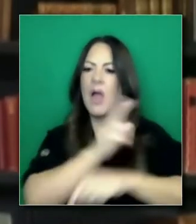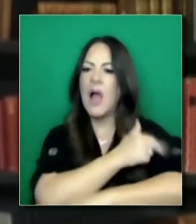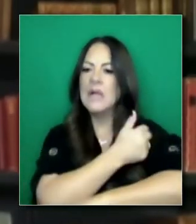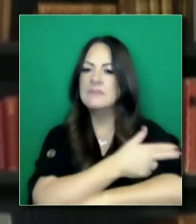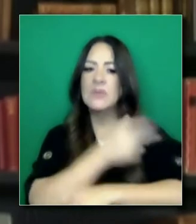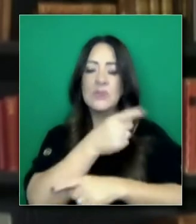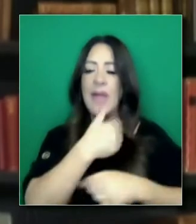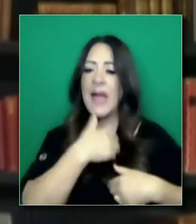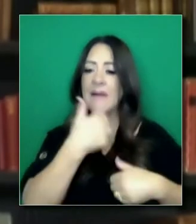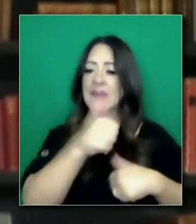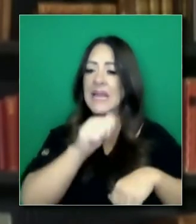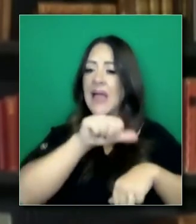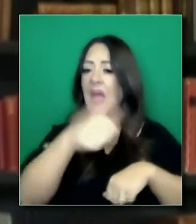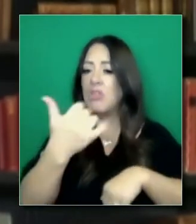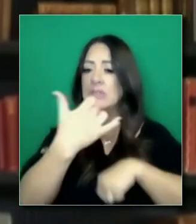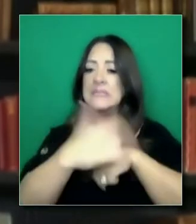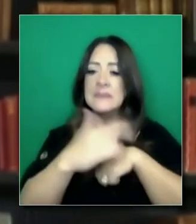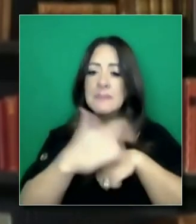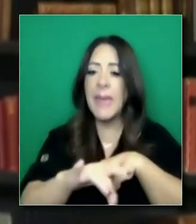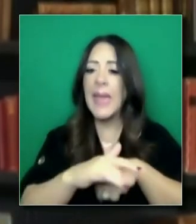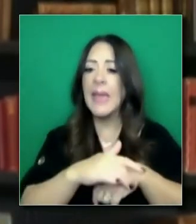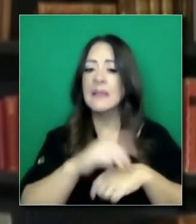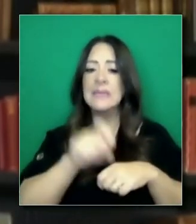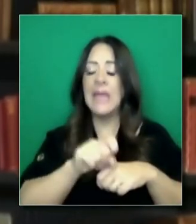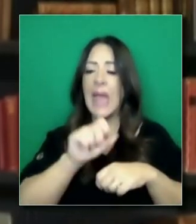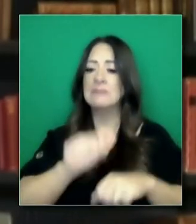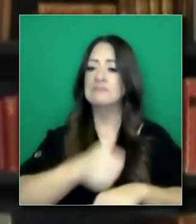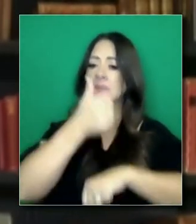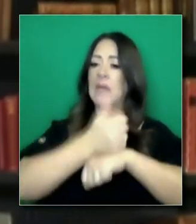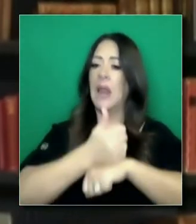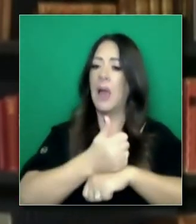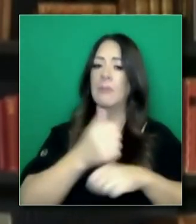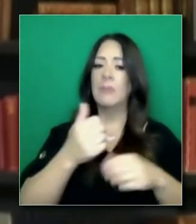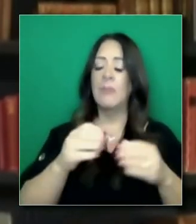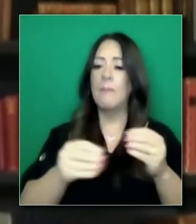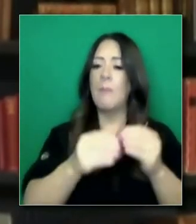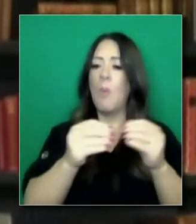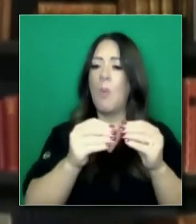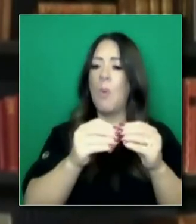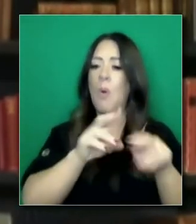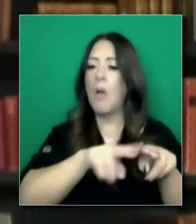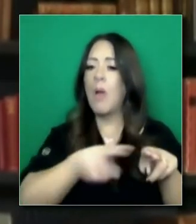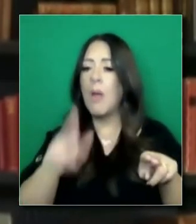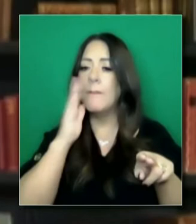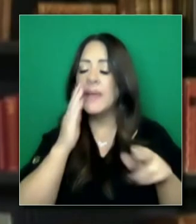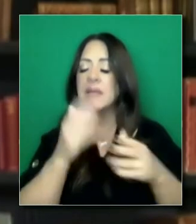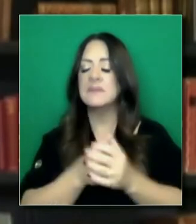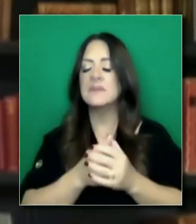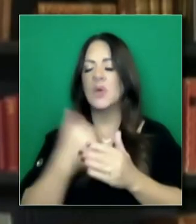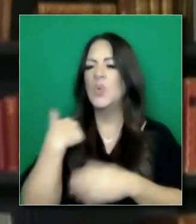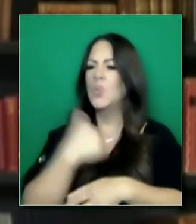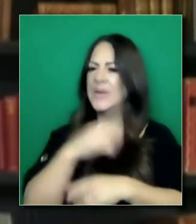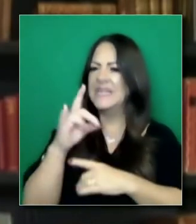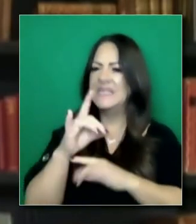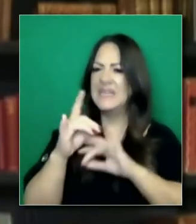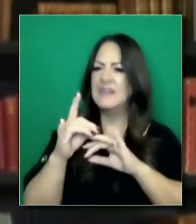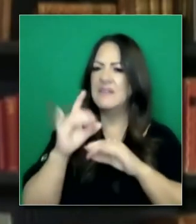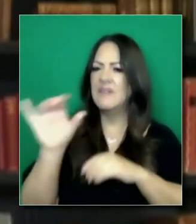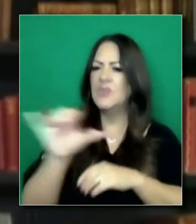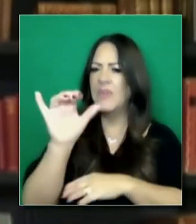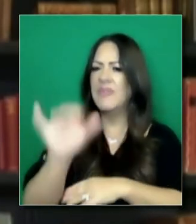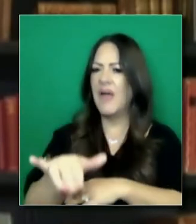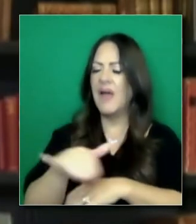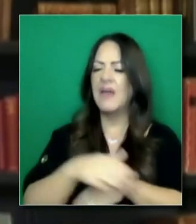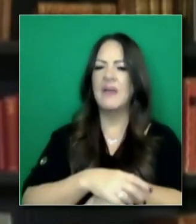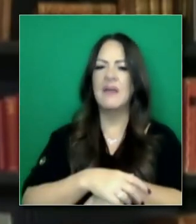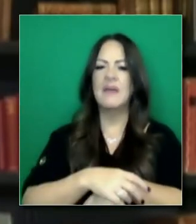mismo hospital, creando nuevos espacios para pacientes, etc. Hemos sido consistentes incluso hasta la fecha de hoy en cuanto a